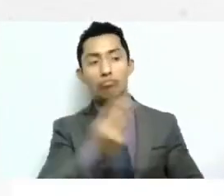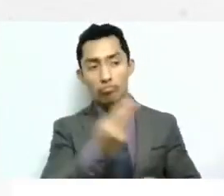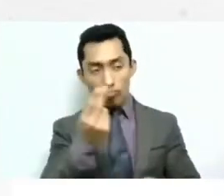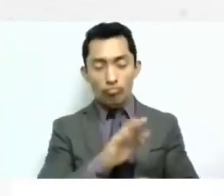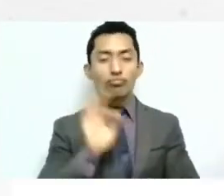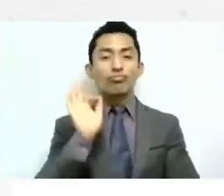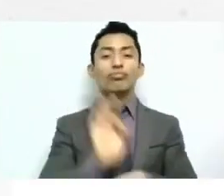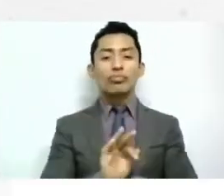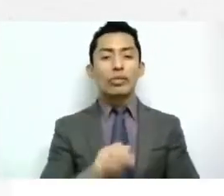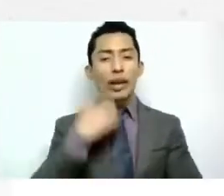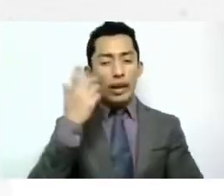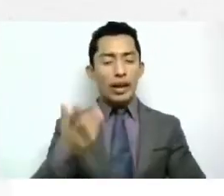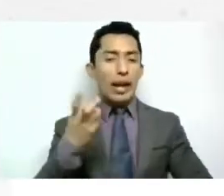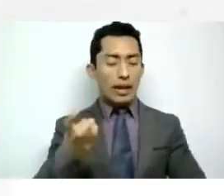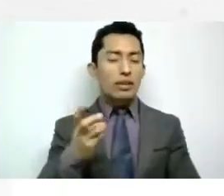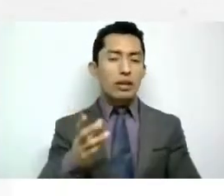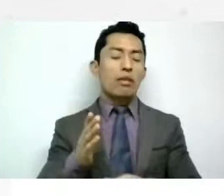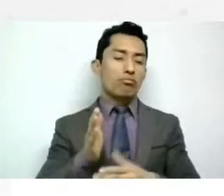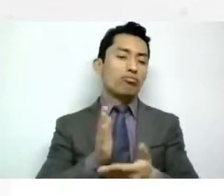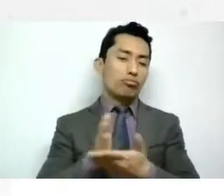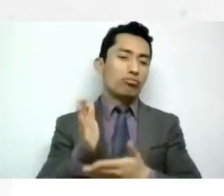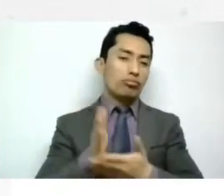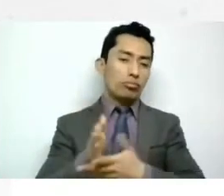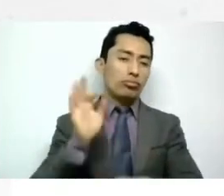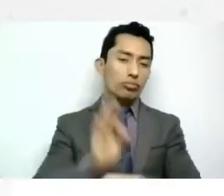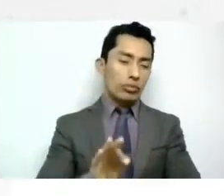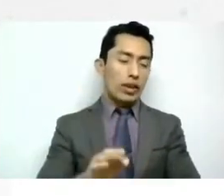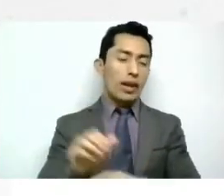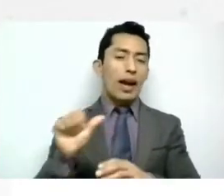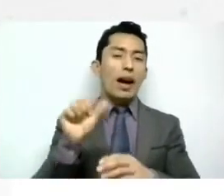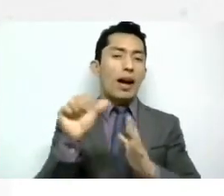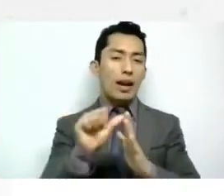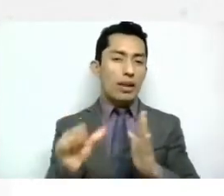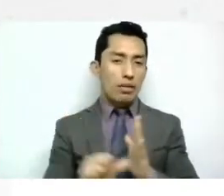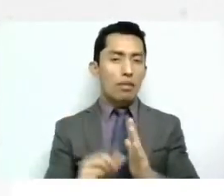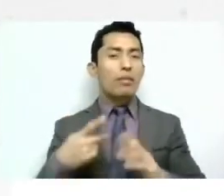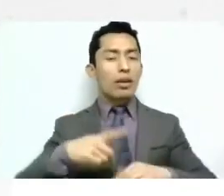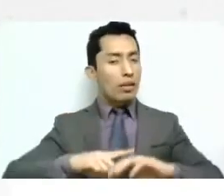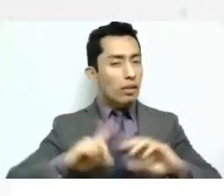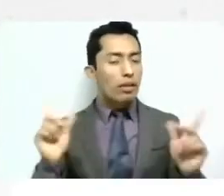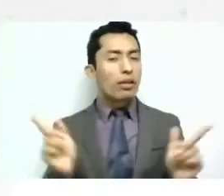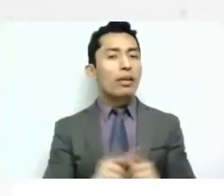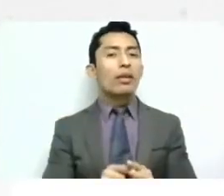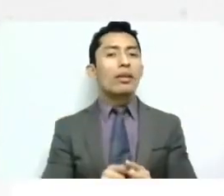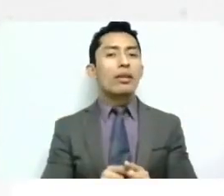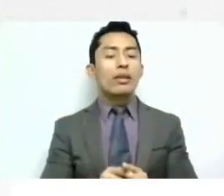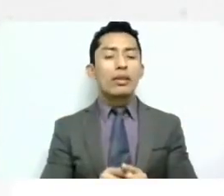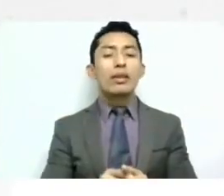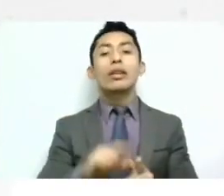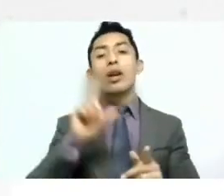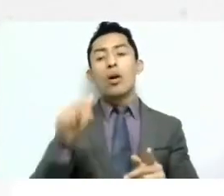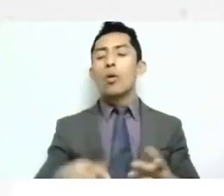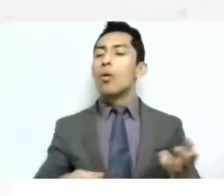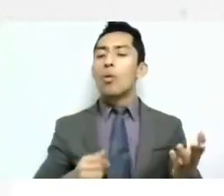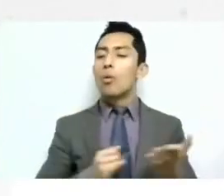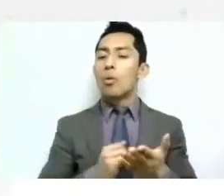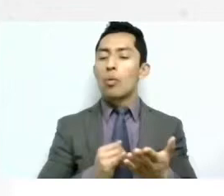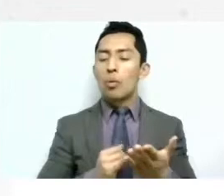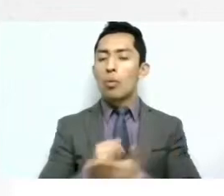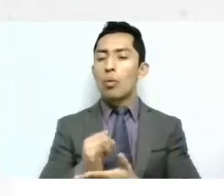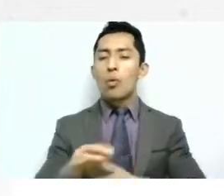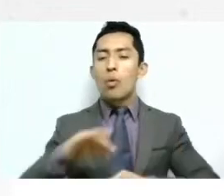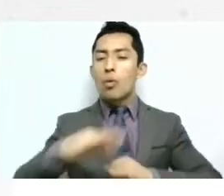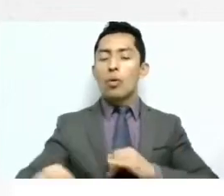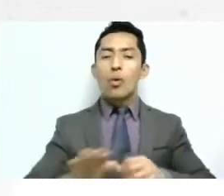puede acceder conforme artículos y pues en síntesis ya en qué termina esta resolución esta es parte de lo que